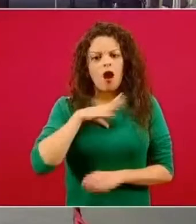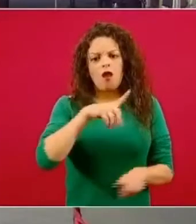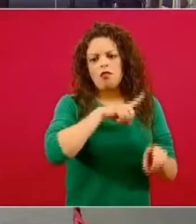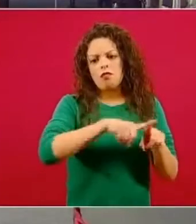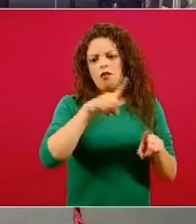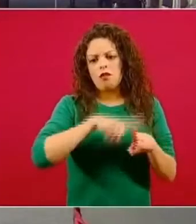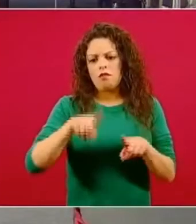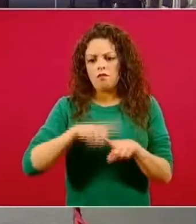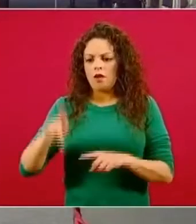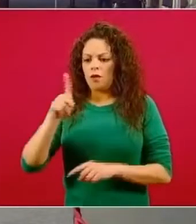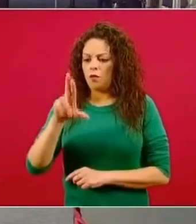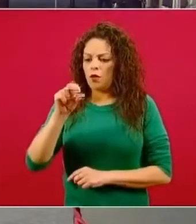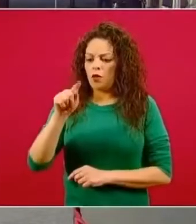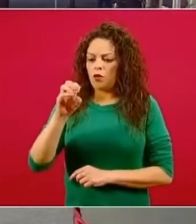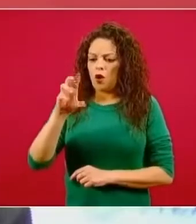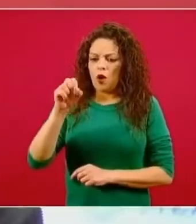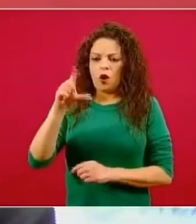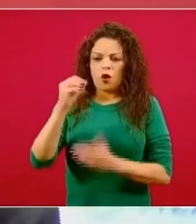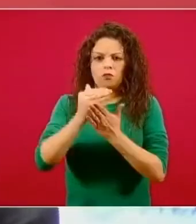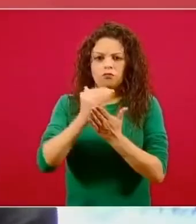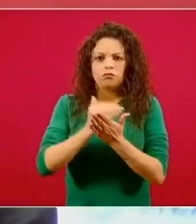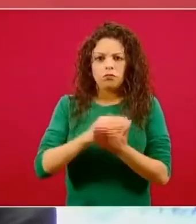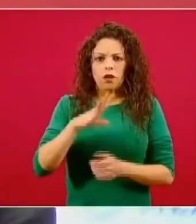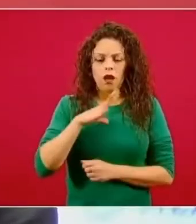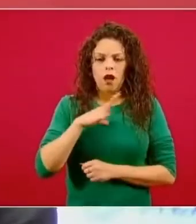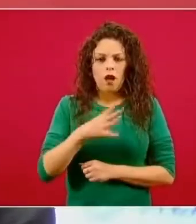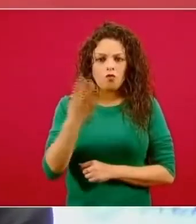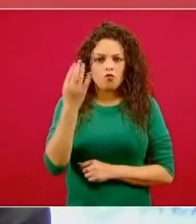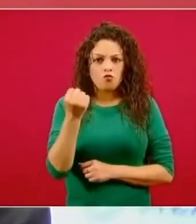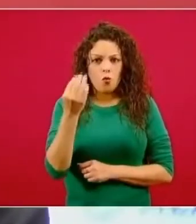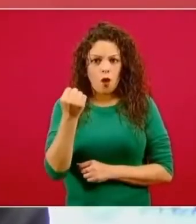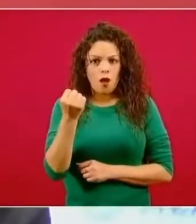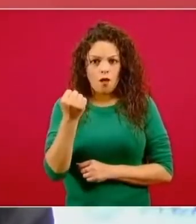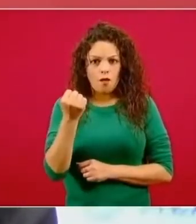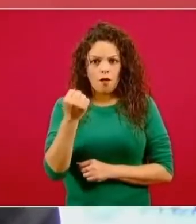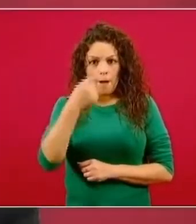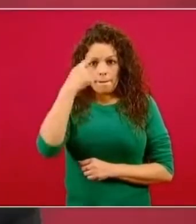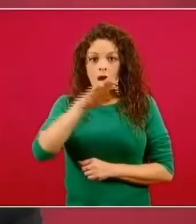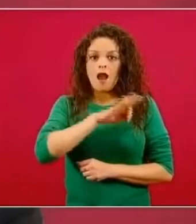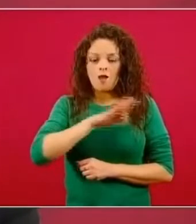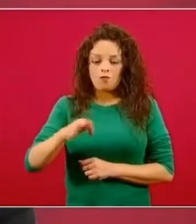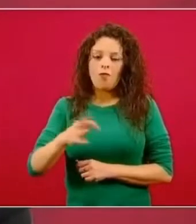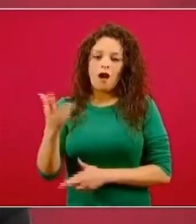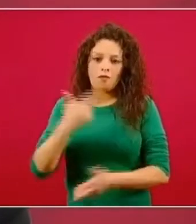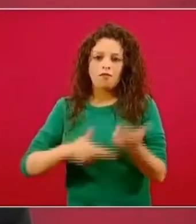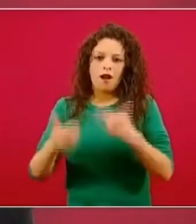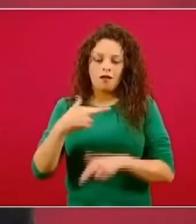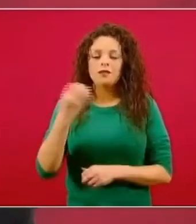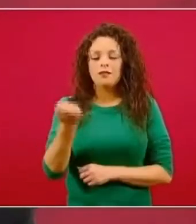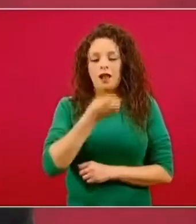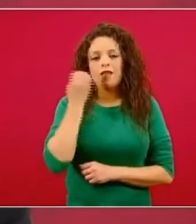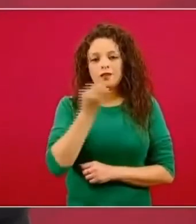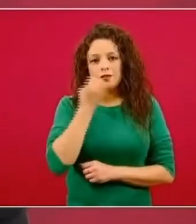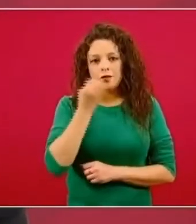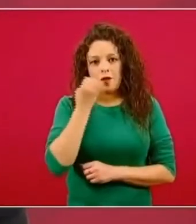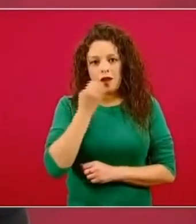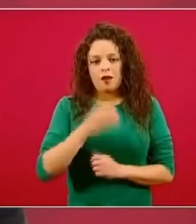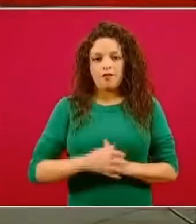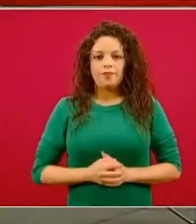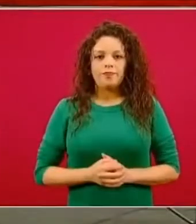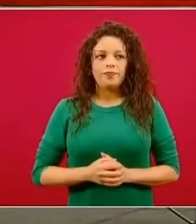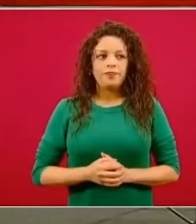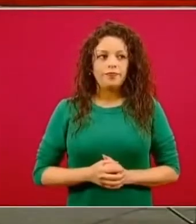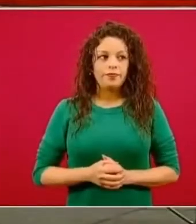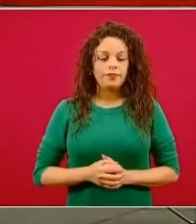explicado de nueve intervenciones para el regreso a clases. Si la pandemia